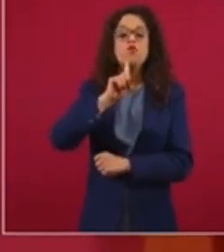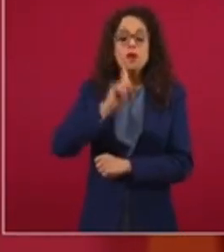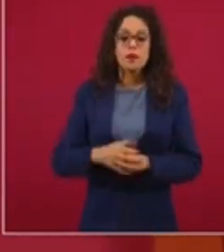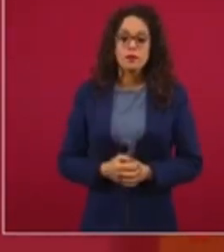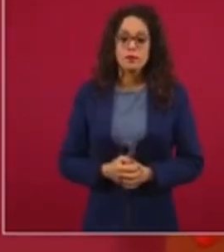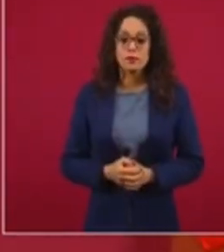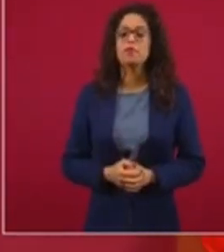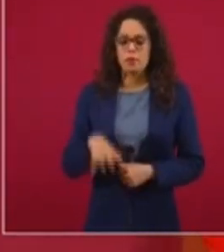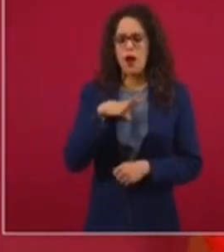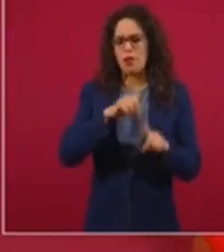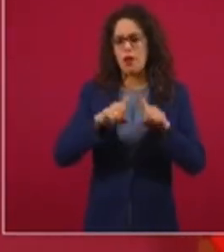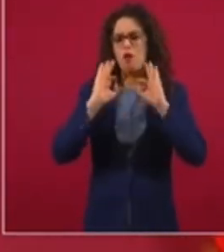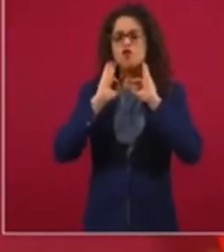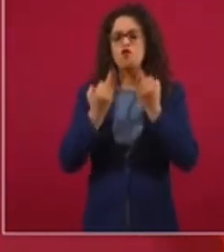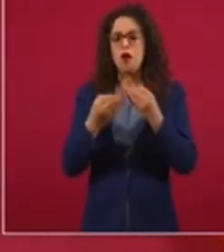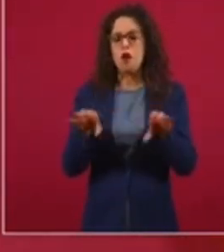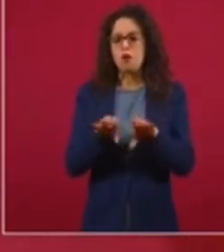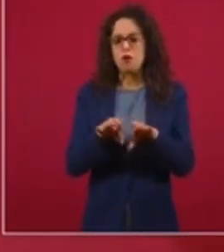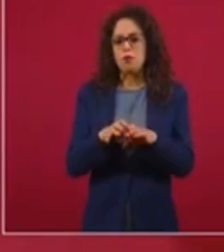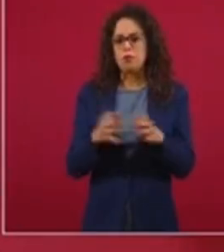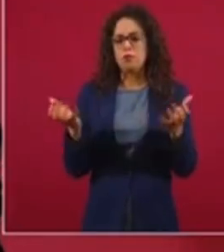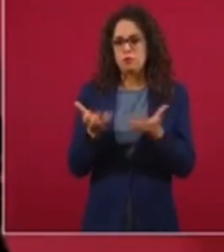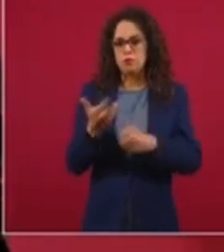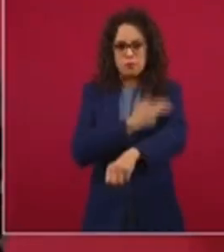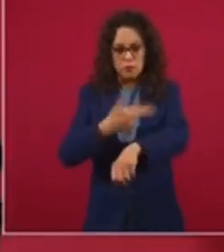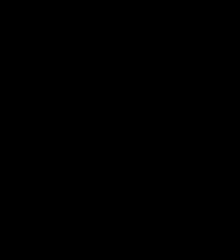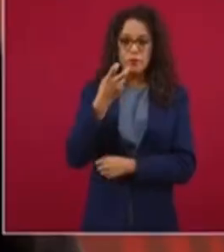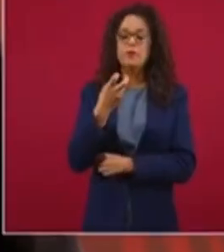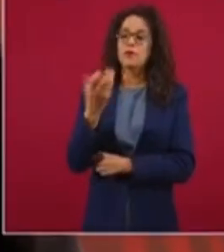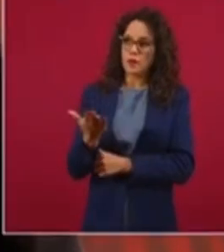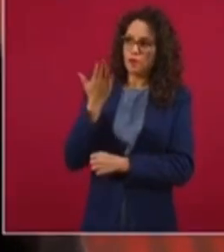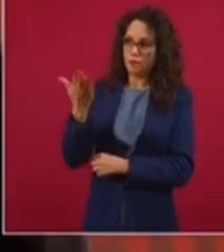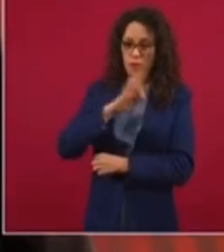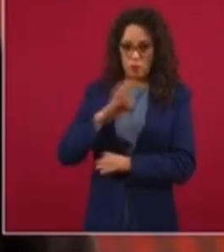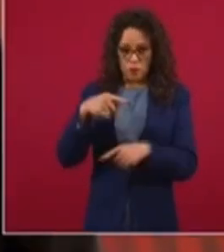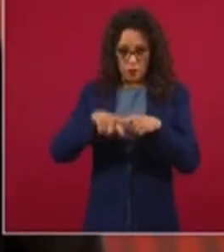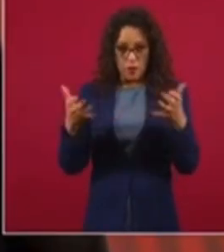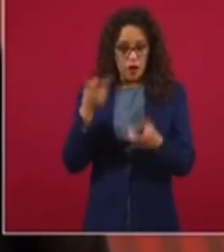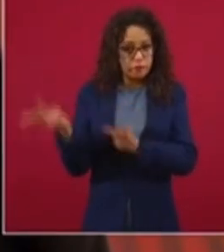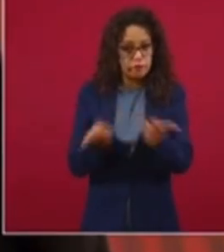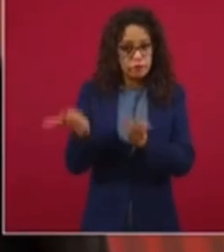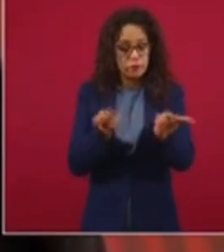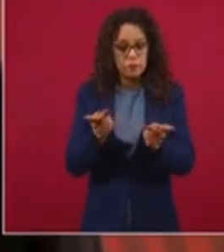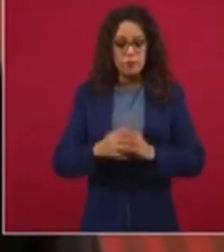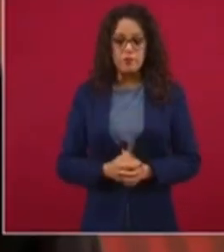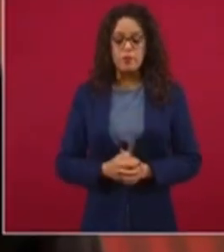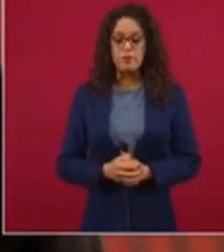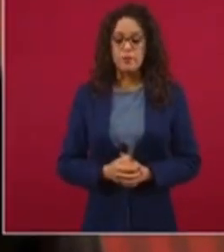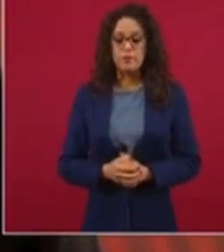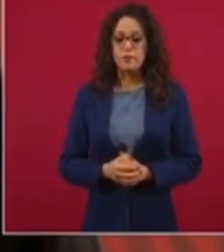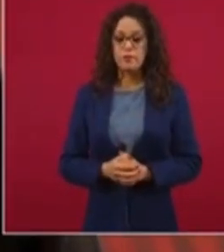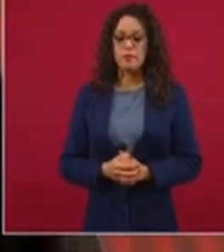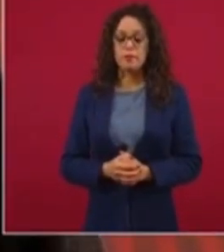para poder solicitar una consulta, y esa consulta